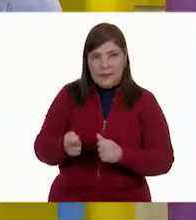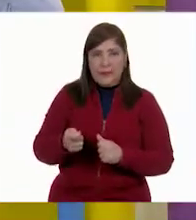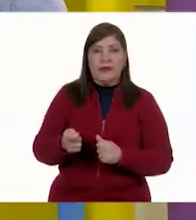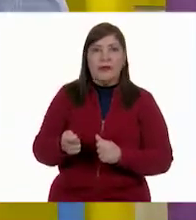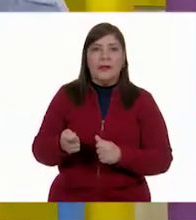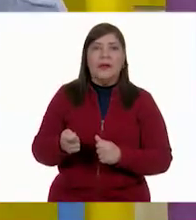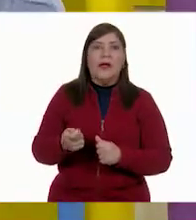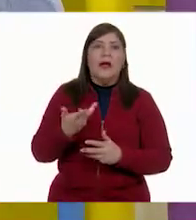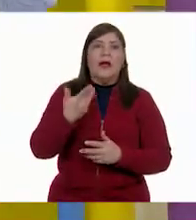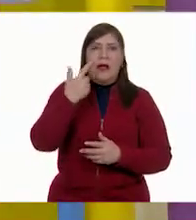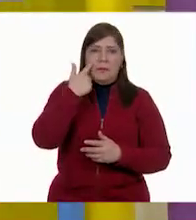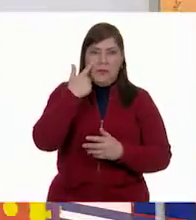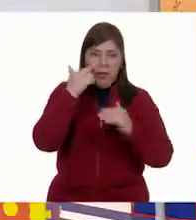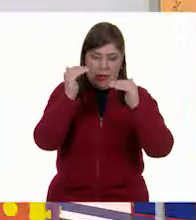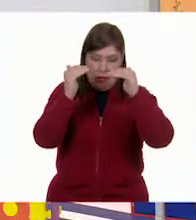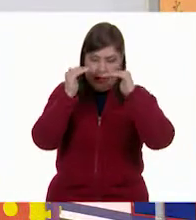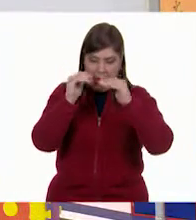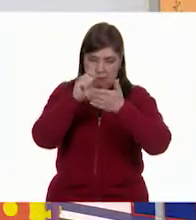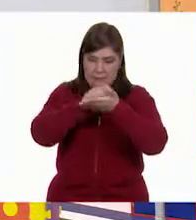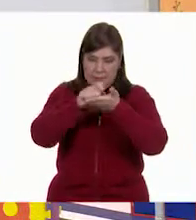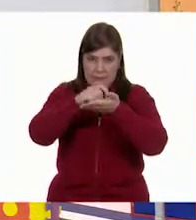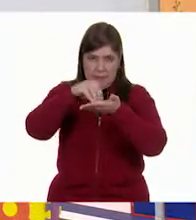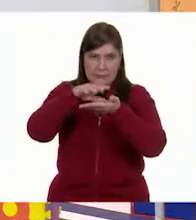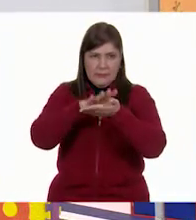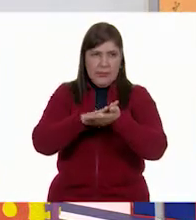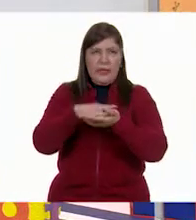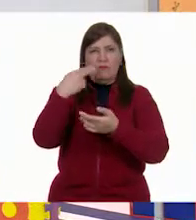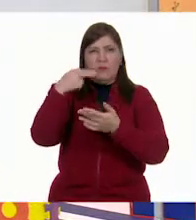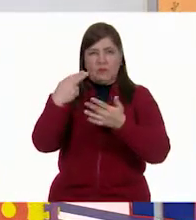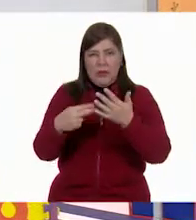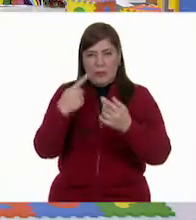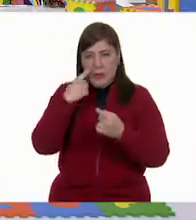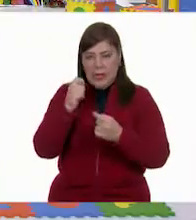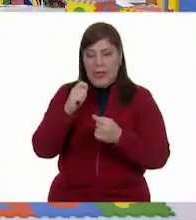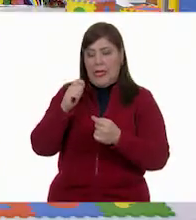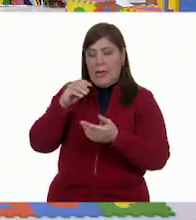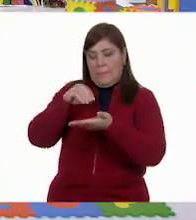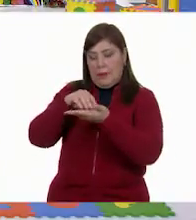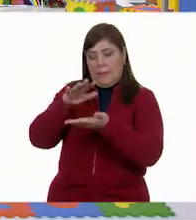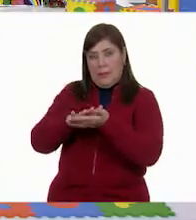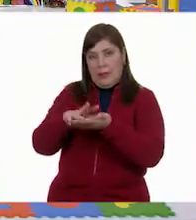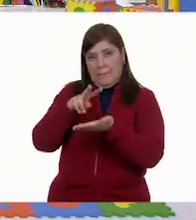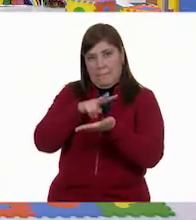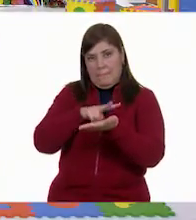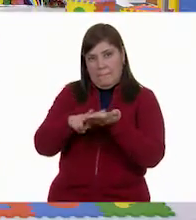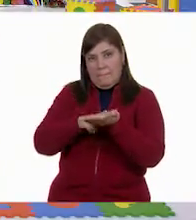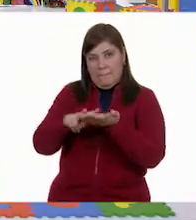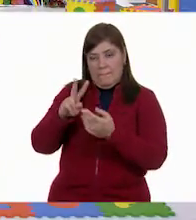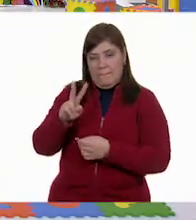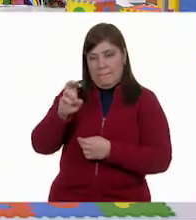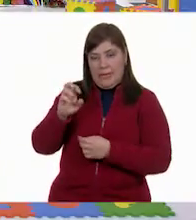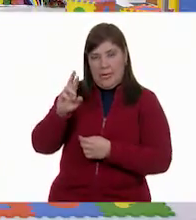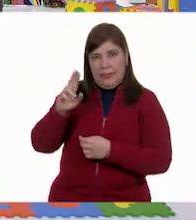nuestros datos de la parte de abajo. Aquí iría el verde. Verde. Verde.